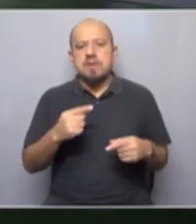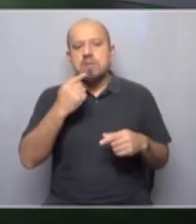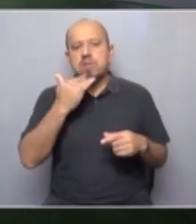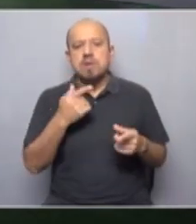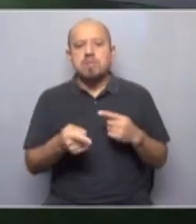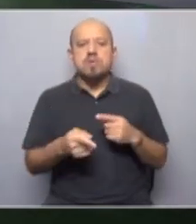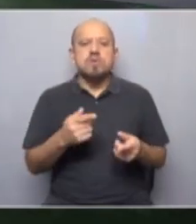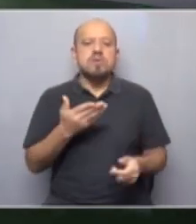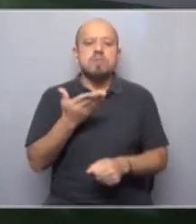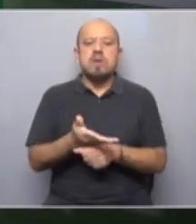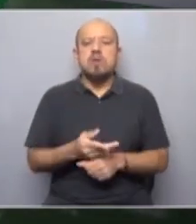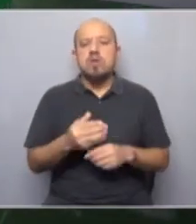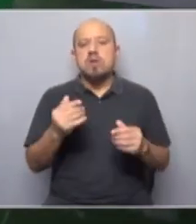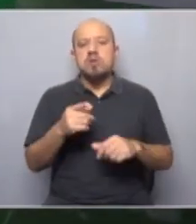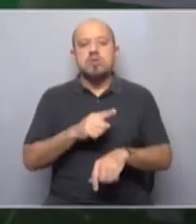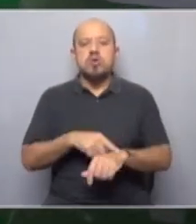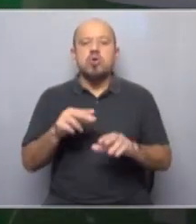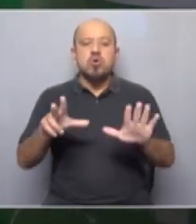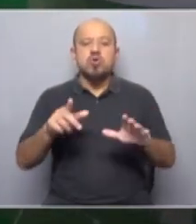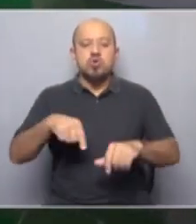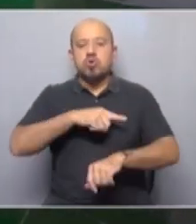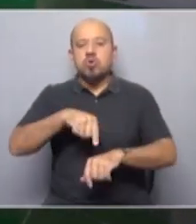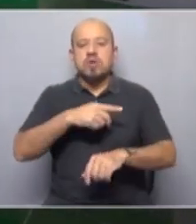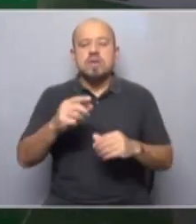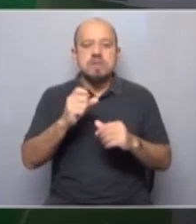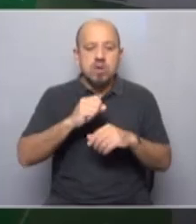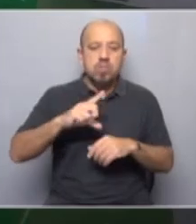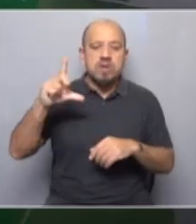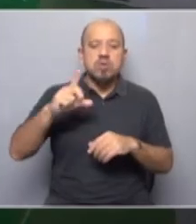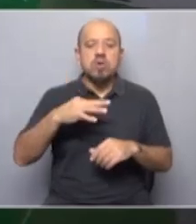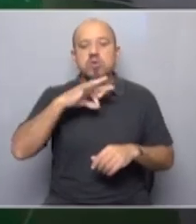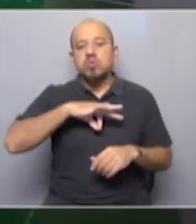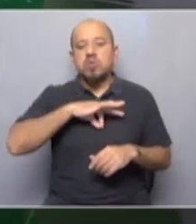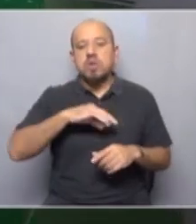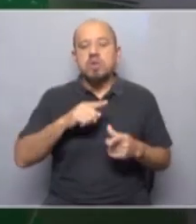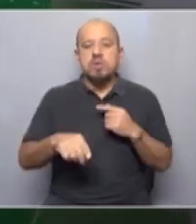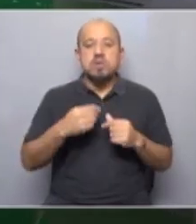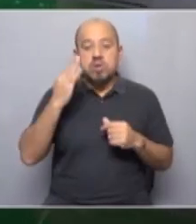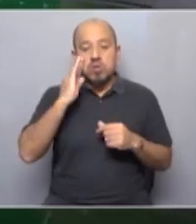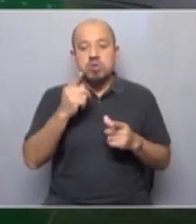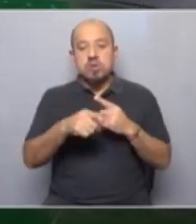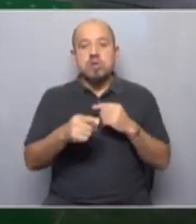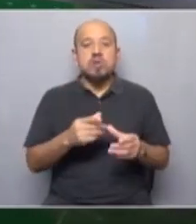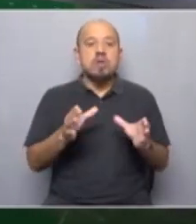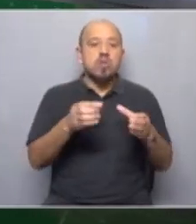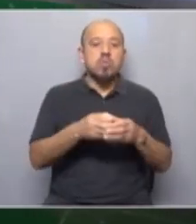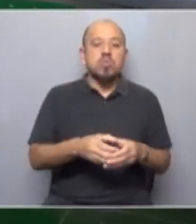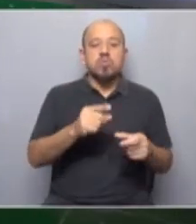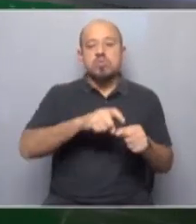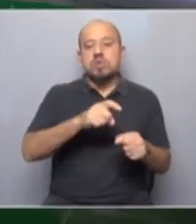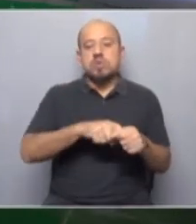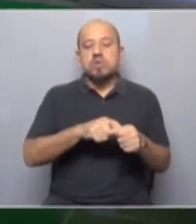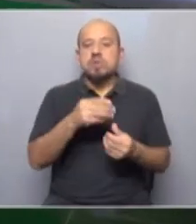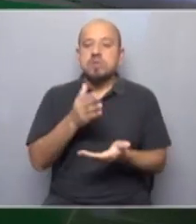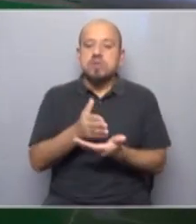ejemplo, del pedido de jornada de 8 horas, estamos hablando de aumentos salariales, estamos hablando de que se reconociera a las organizaciones sindicales y a los